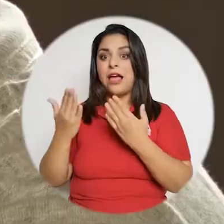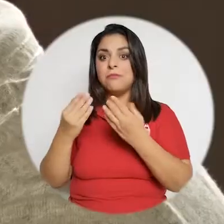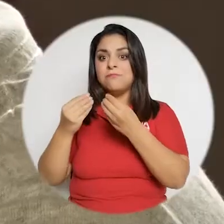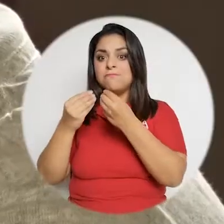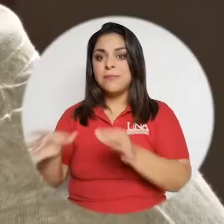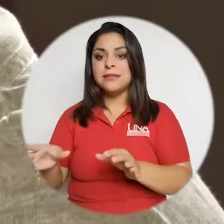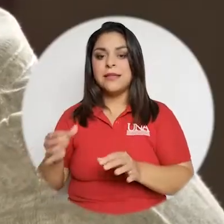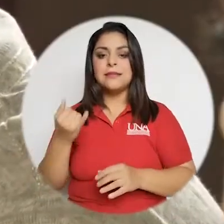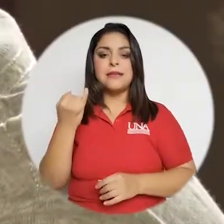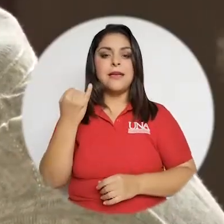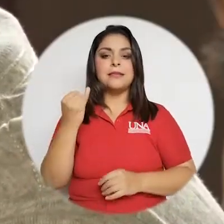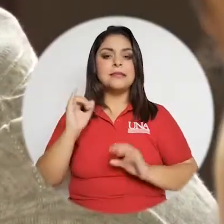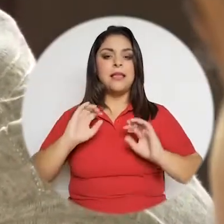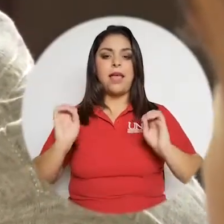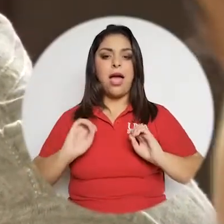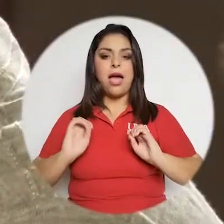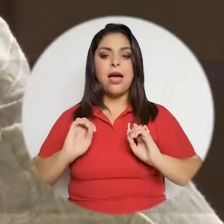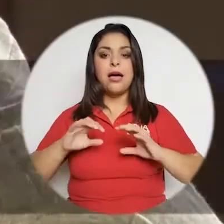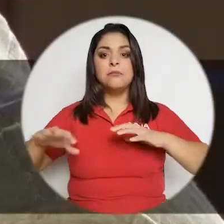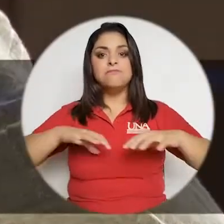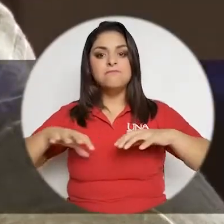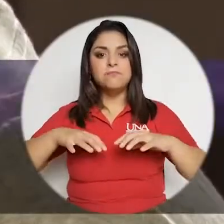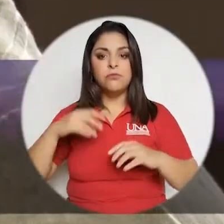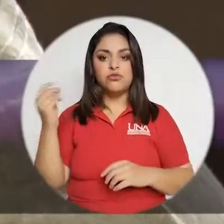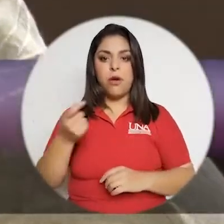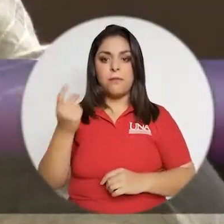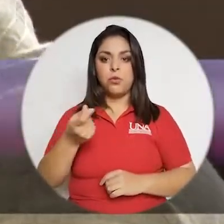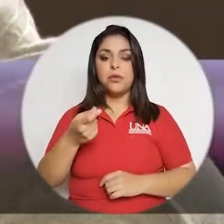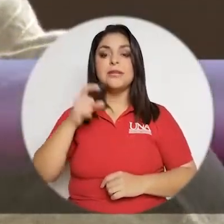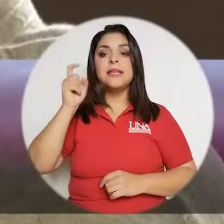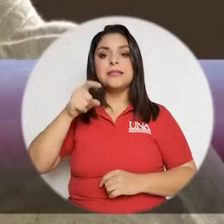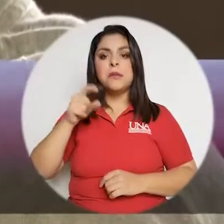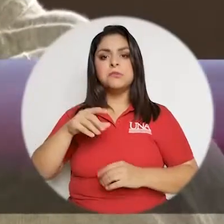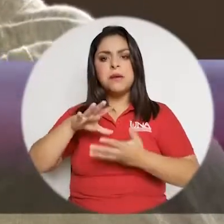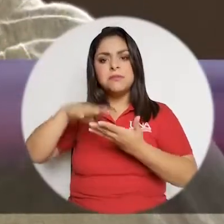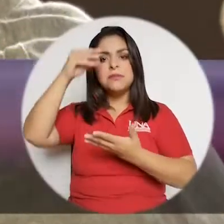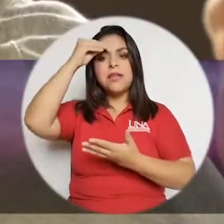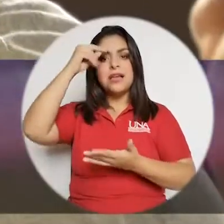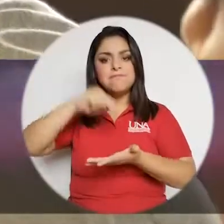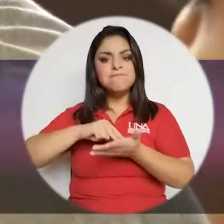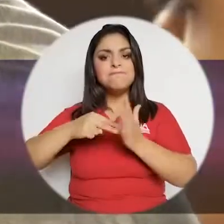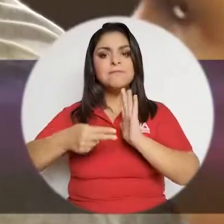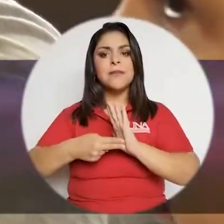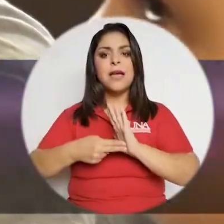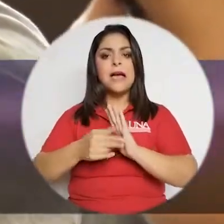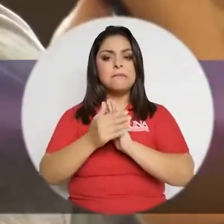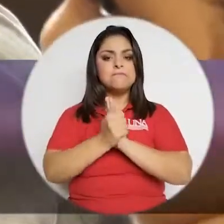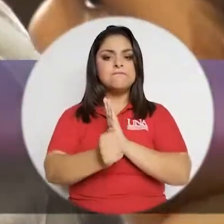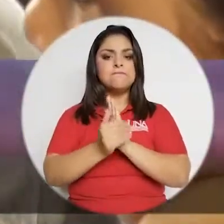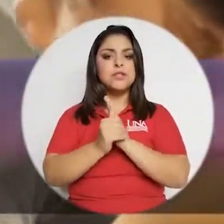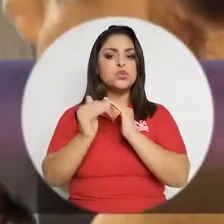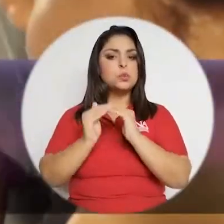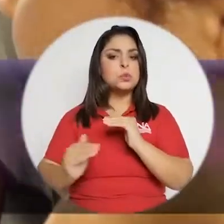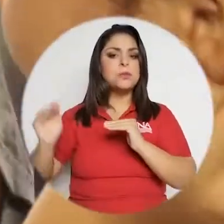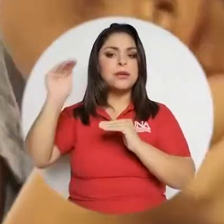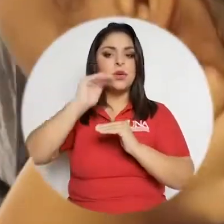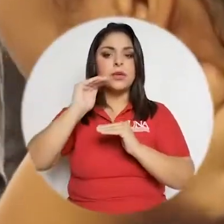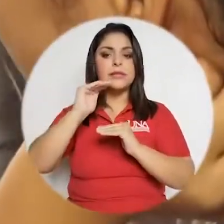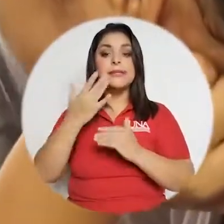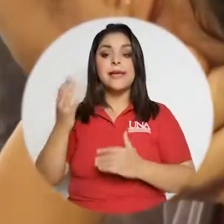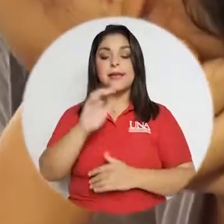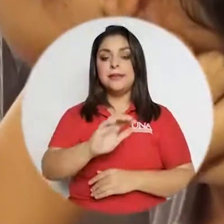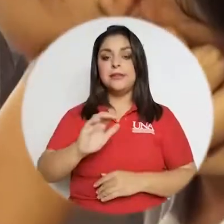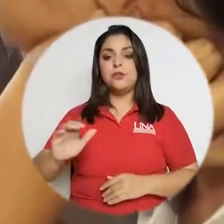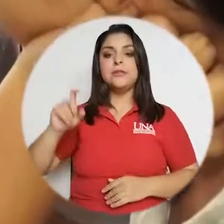si no actuamos rápido. Necesitamos un aprendizaje más significativo hacia las competencias superiores, capacidades